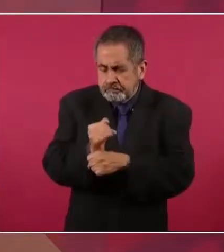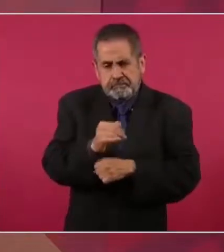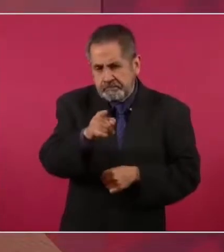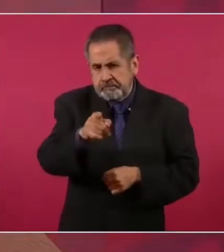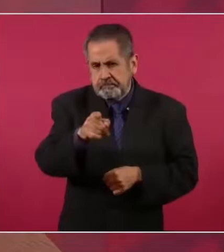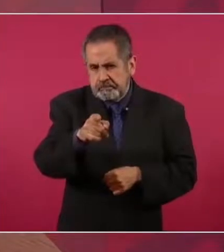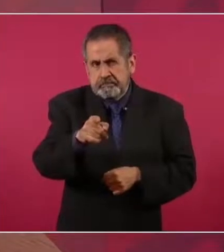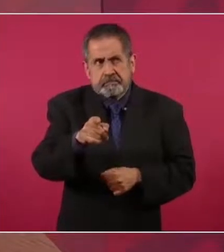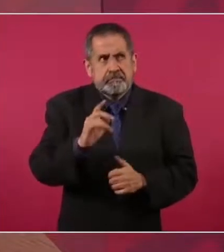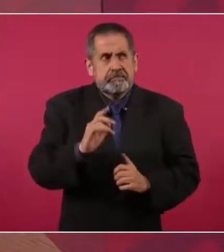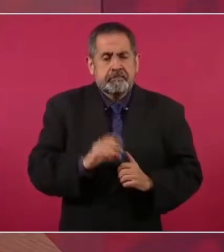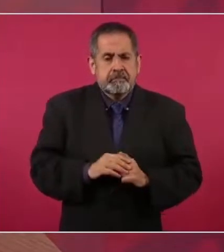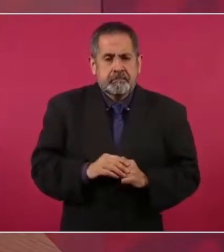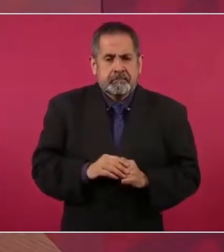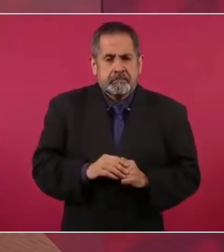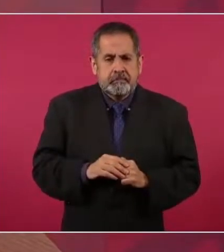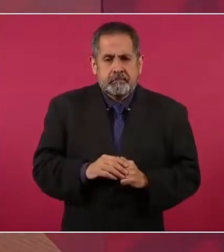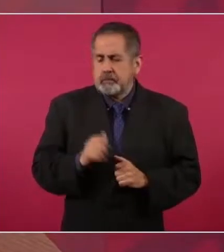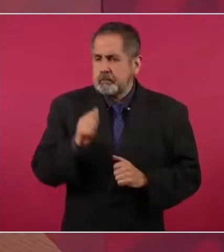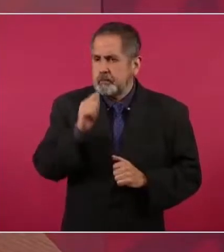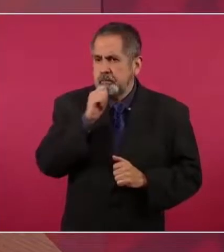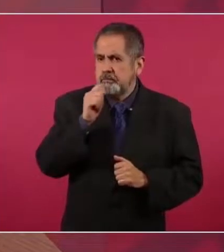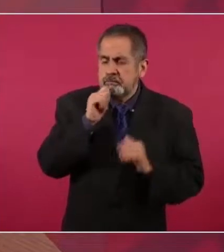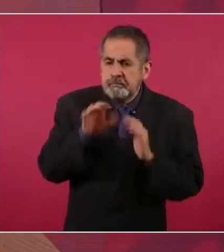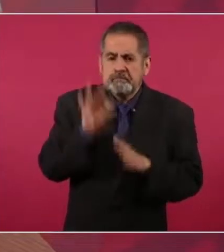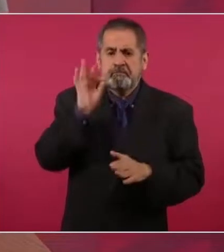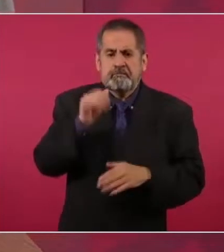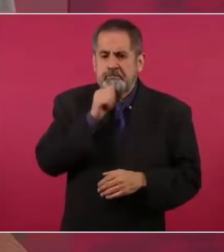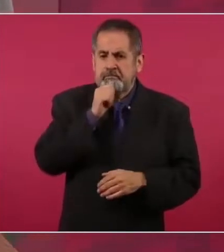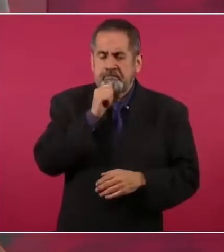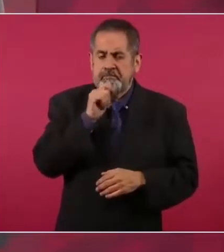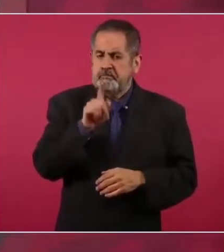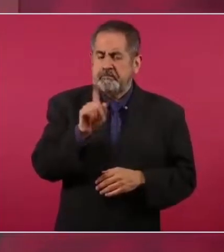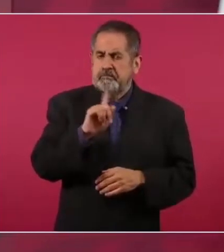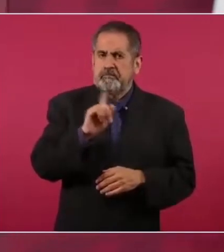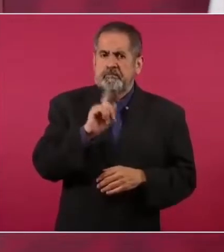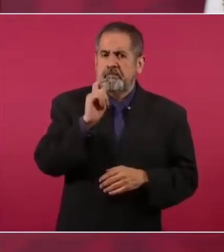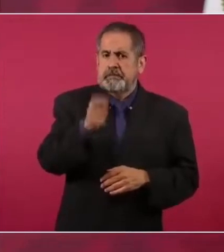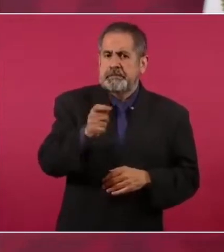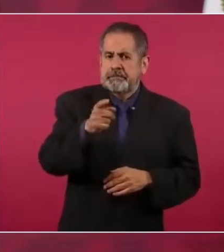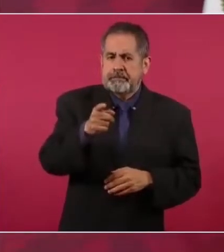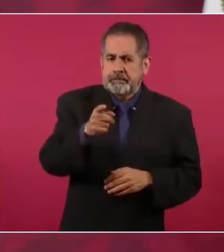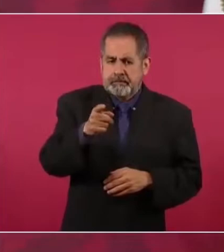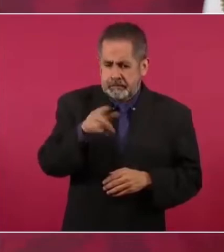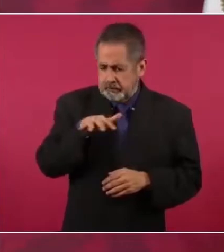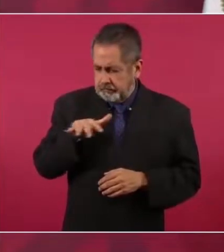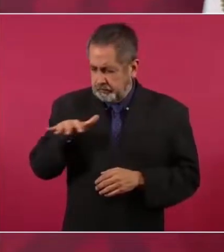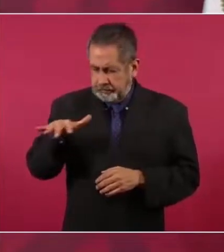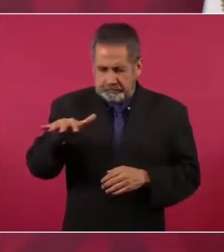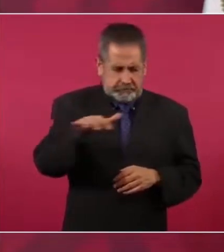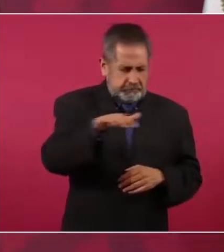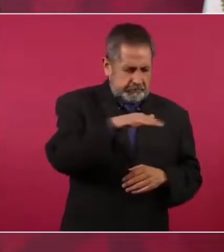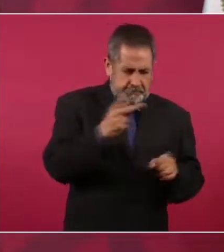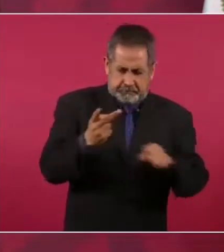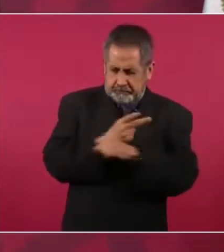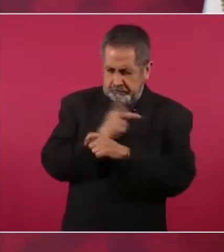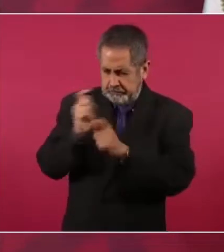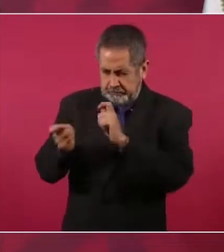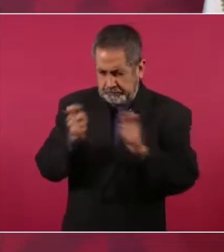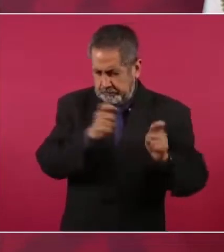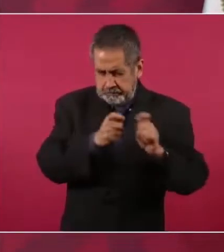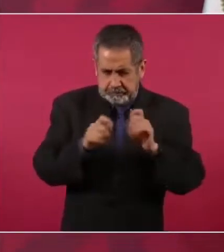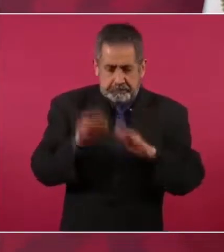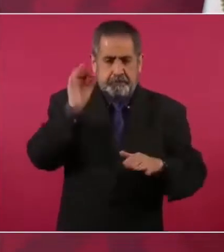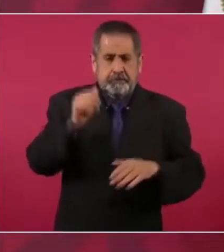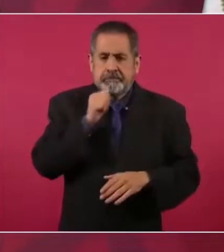no se tiene todavía un diagnóstico de lo